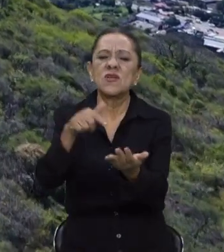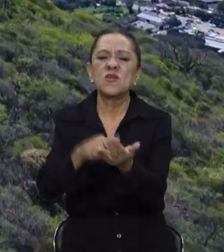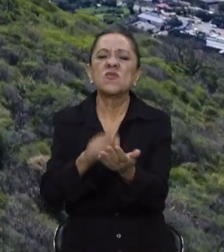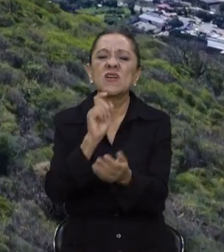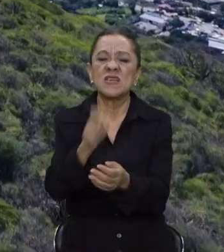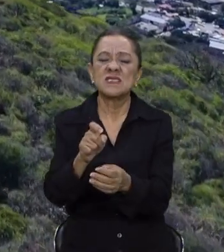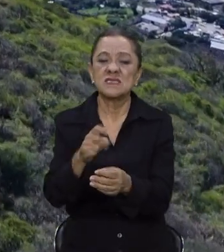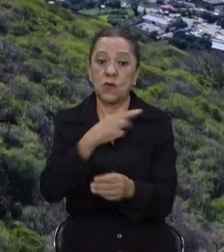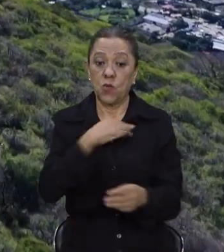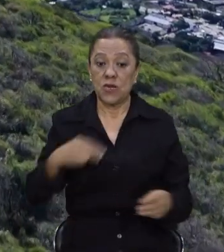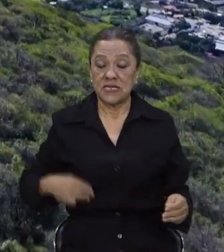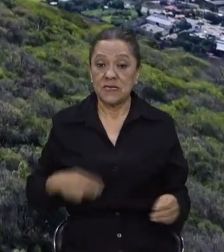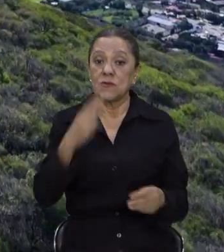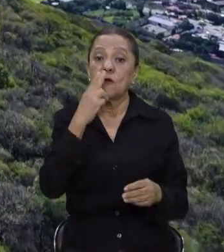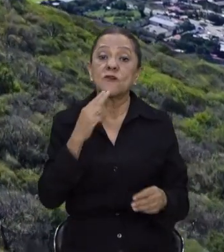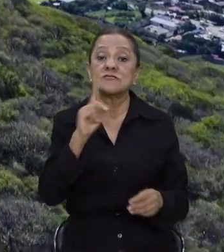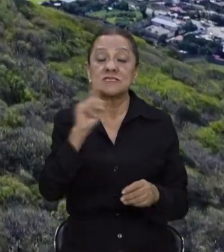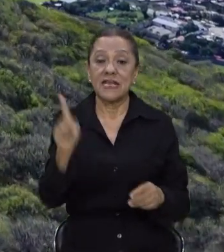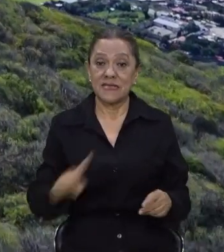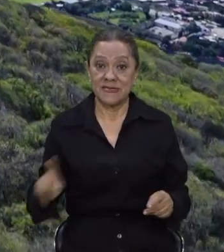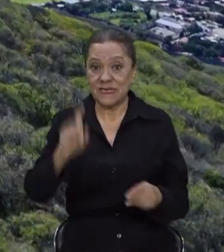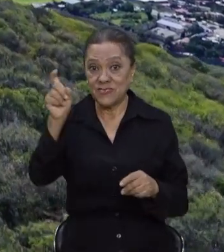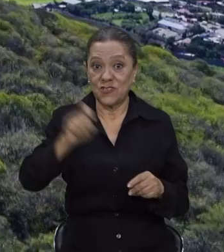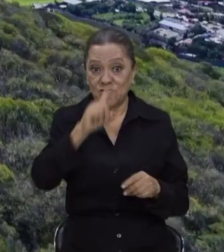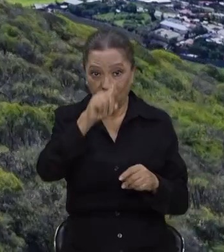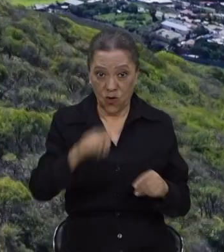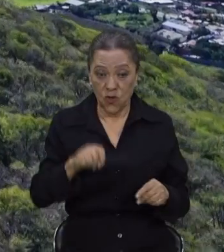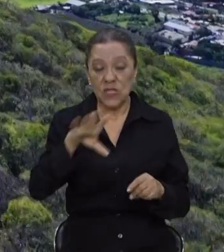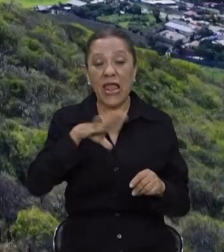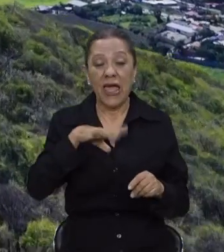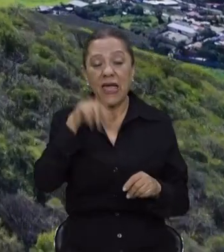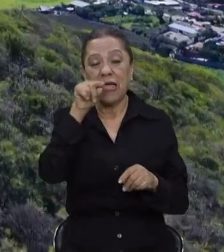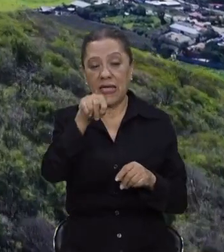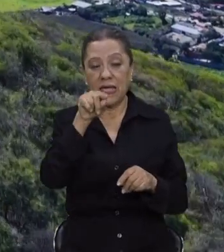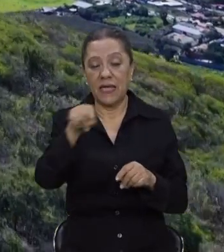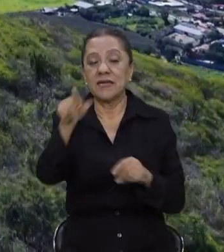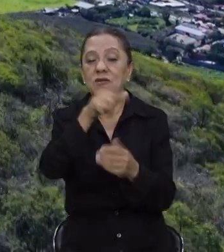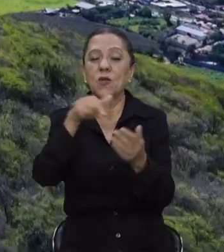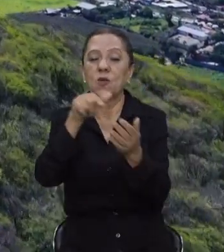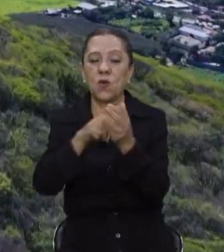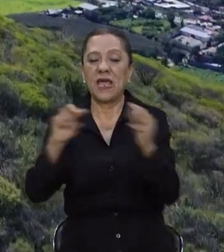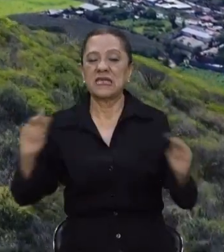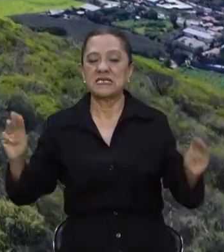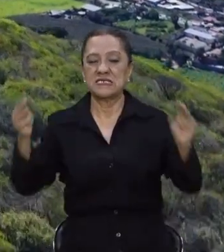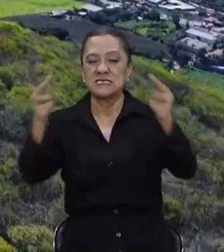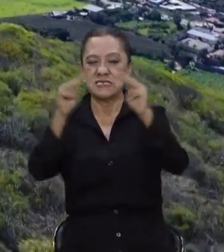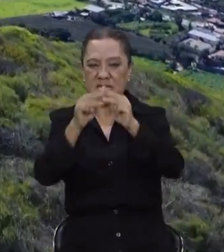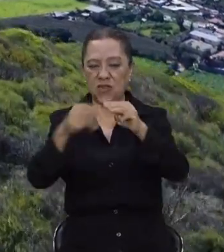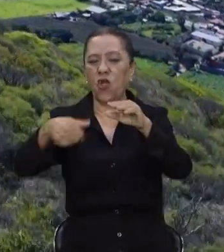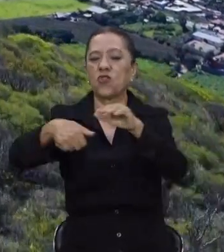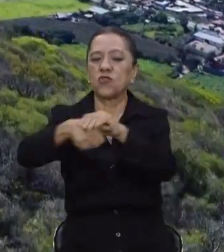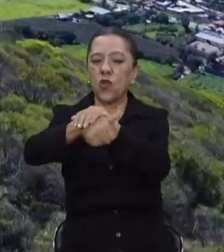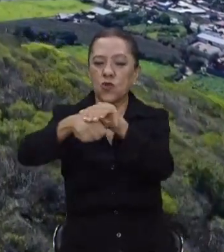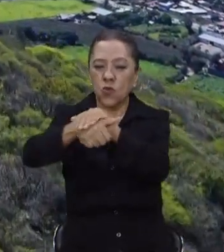Ubicado en los municipios de Zacatepec y Sosocotla, se encuentra el Parque Estatal Cerro de la Tortuga,